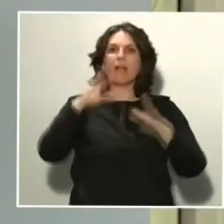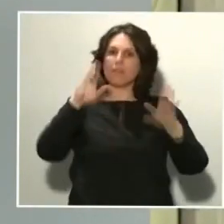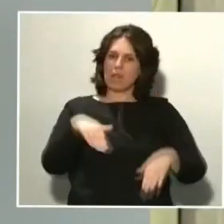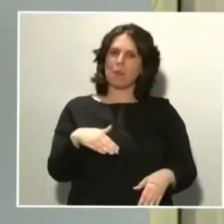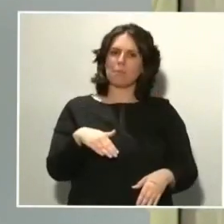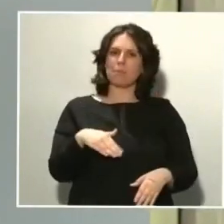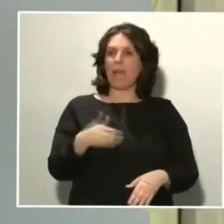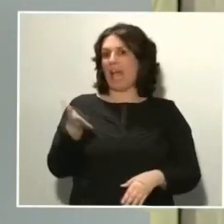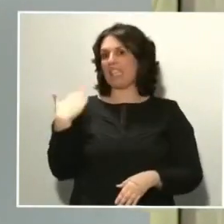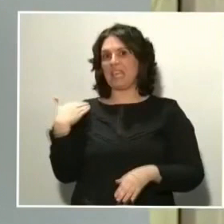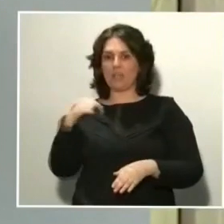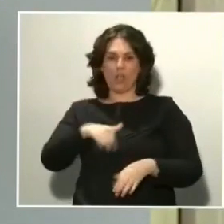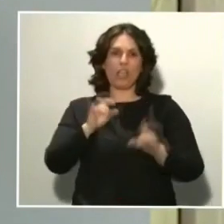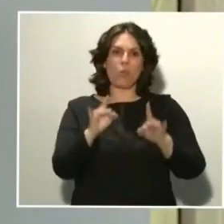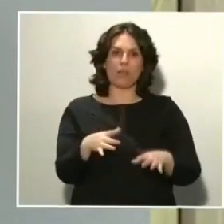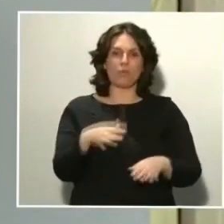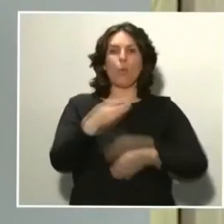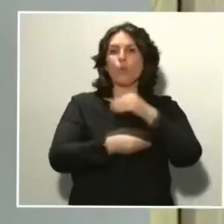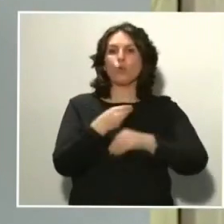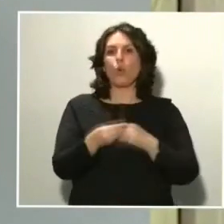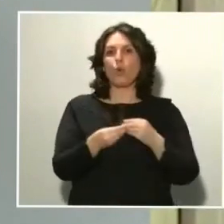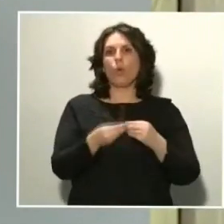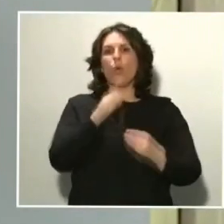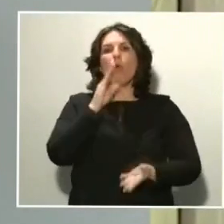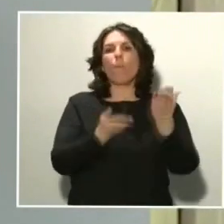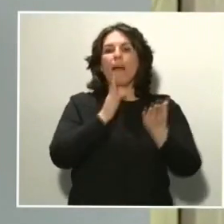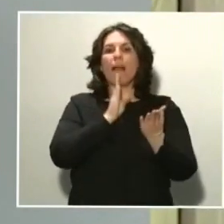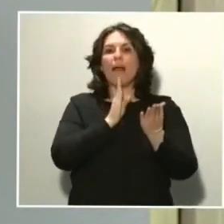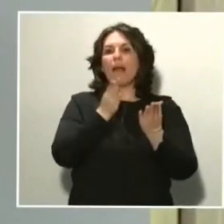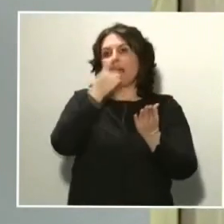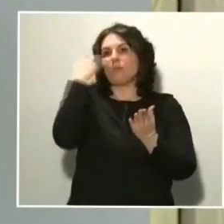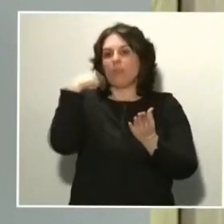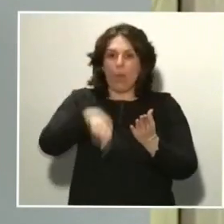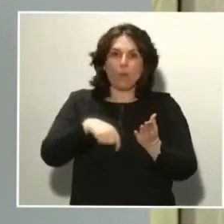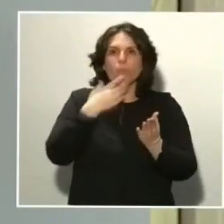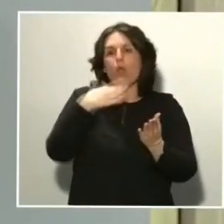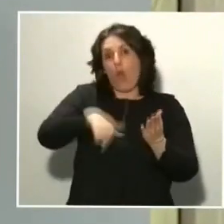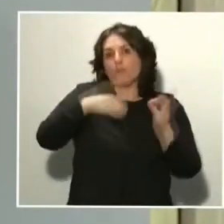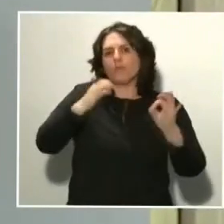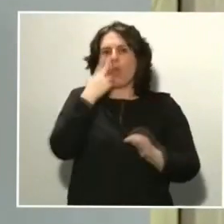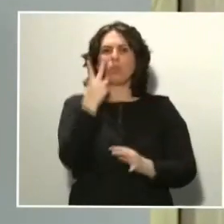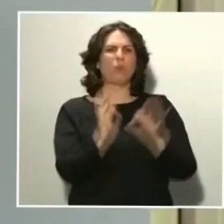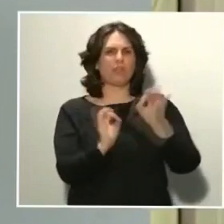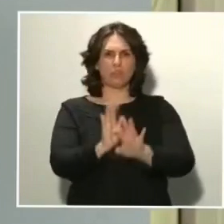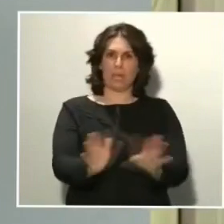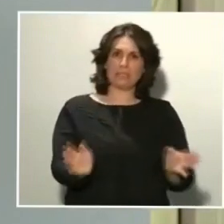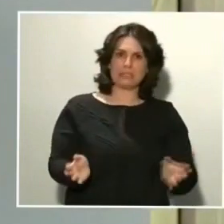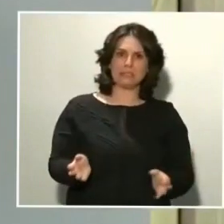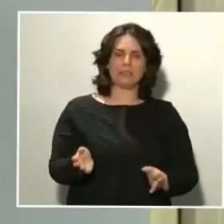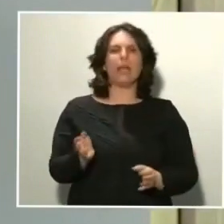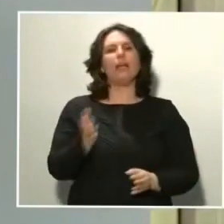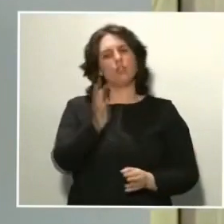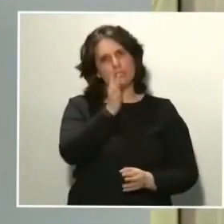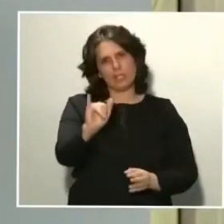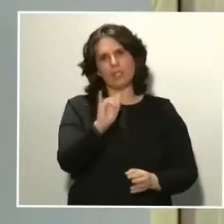ayer, en torno a un 2% de lo que hubiera sido un día equivalente del año pasado. Eso sí, con una nueva oferta de servicios de